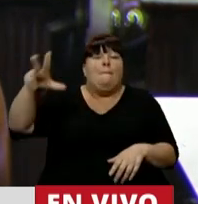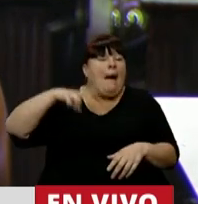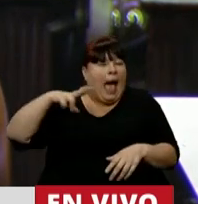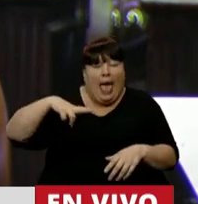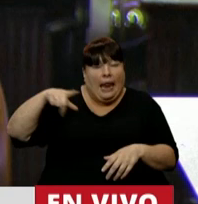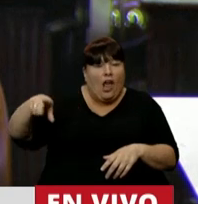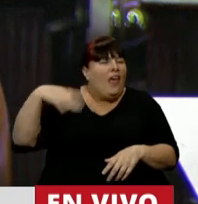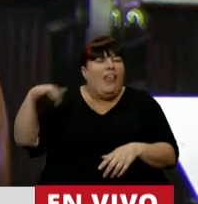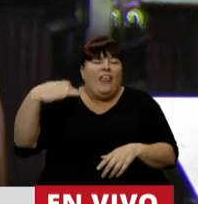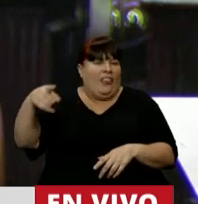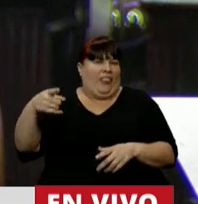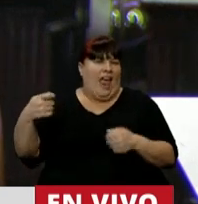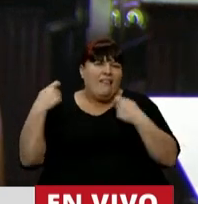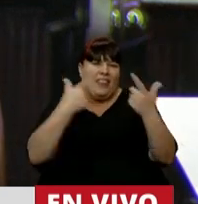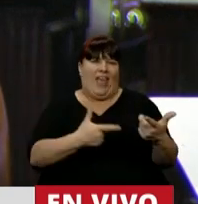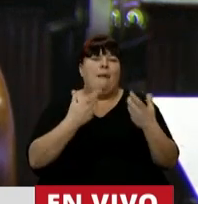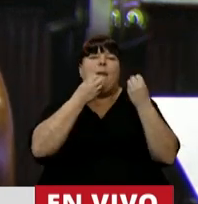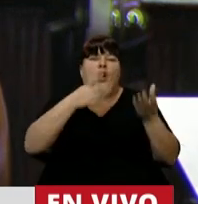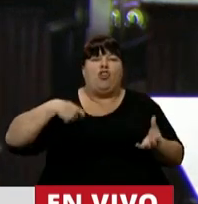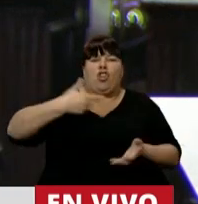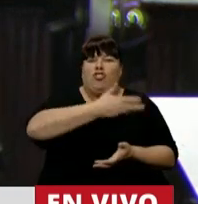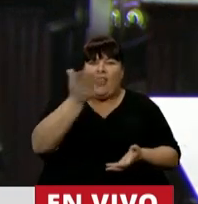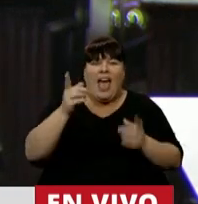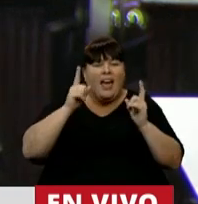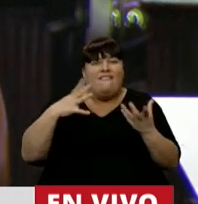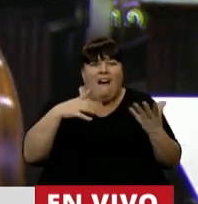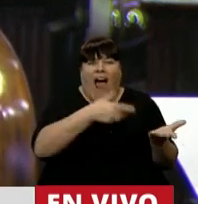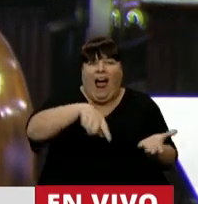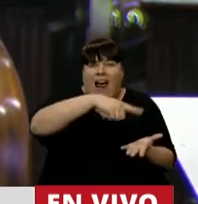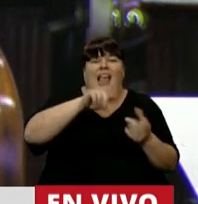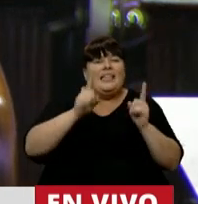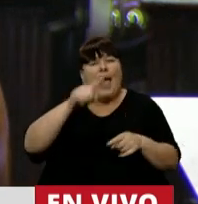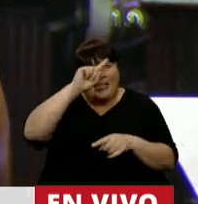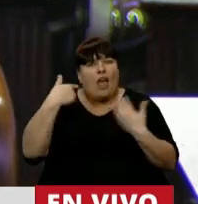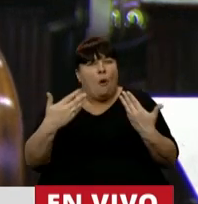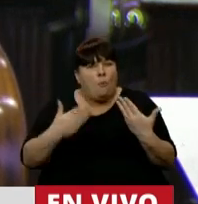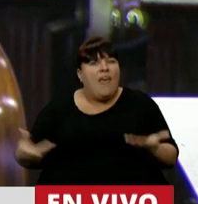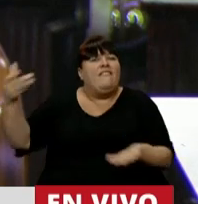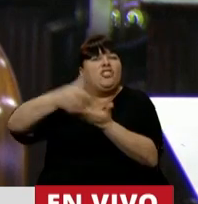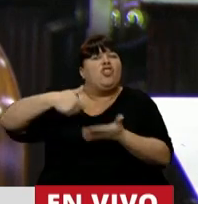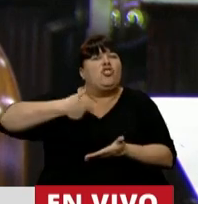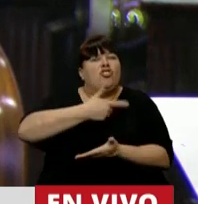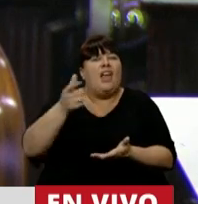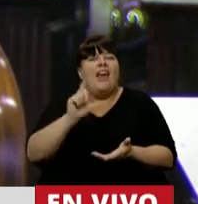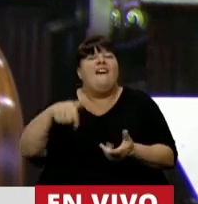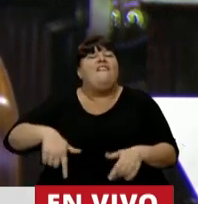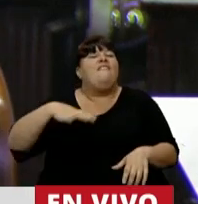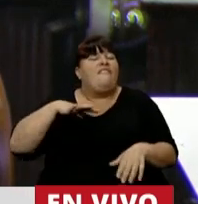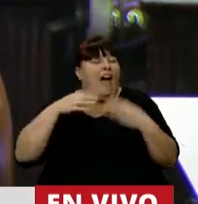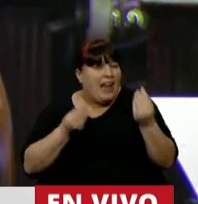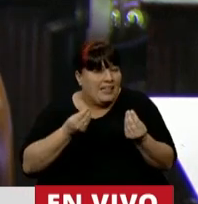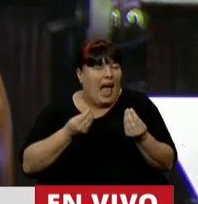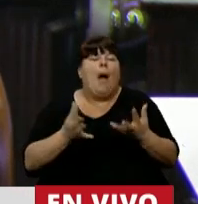tienen, tienen que proveer el bien social que les falta y también es obvio que el Estado puede generar inversión social. Lo que faltó aquí